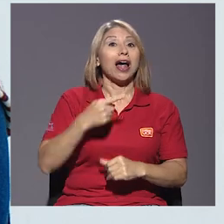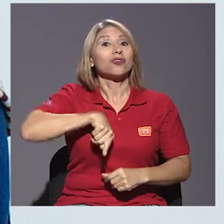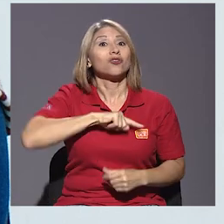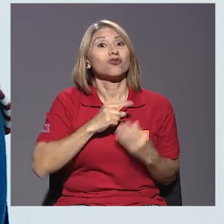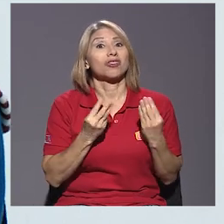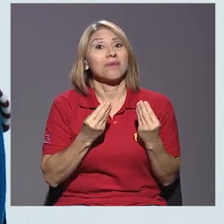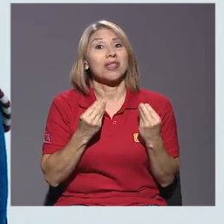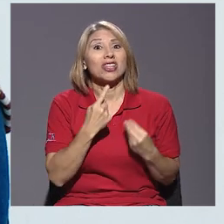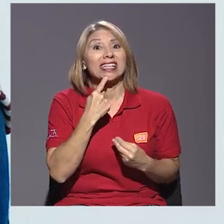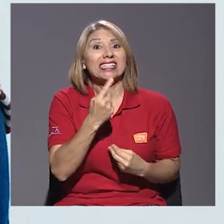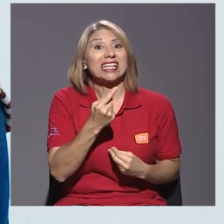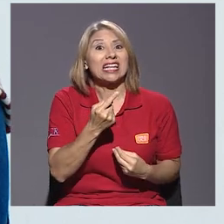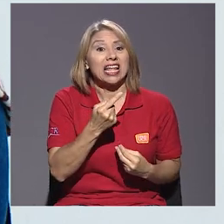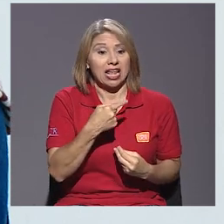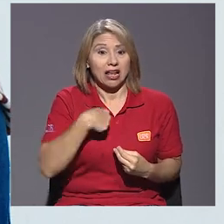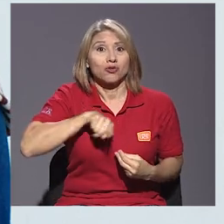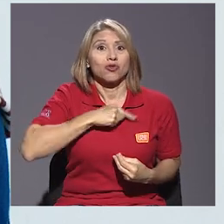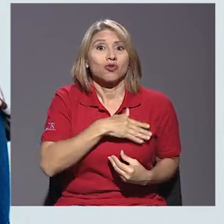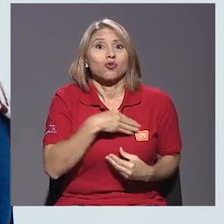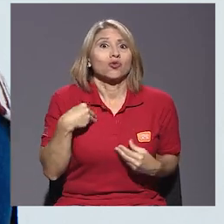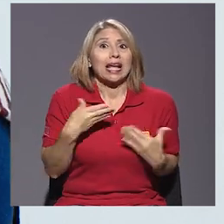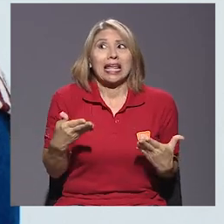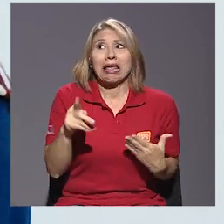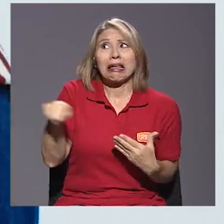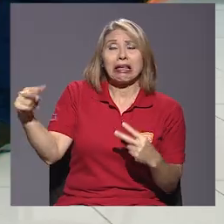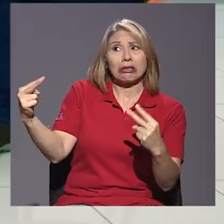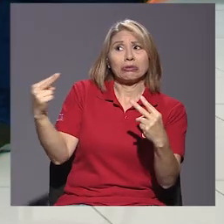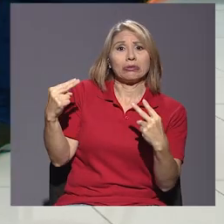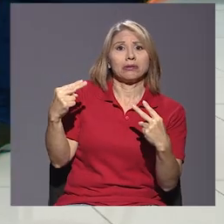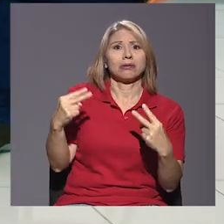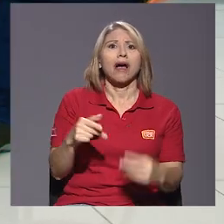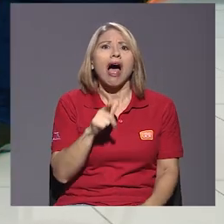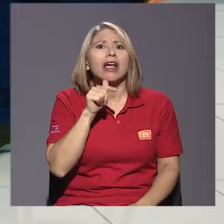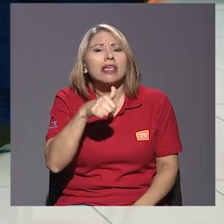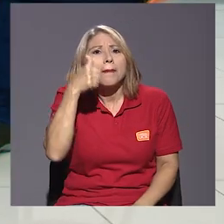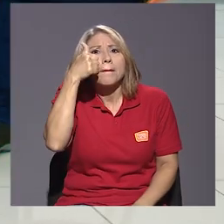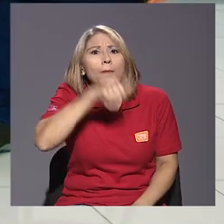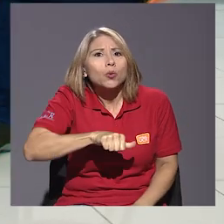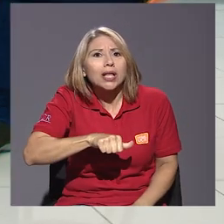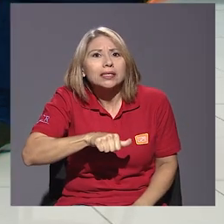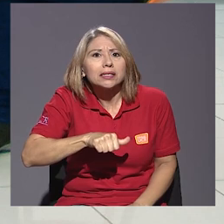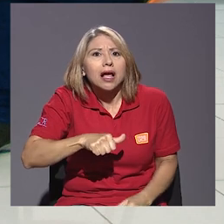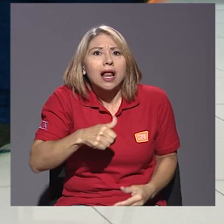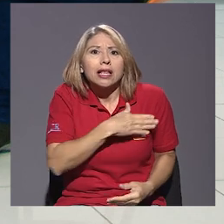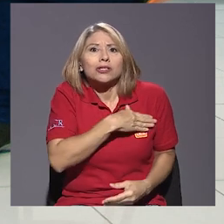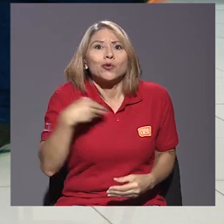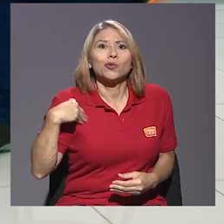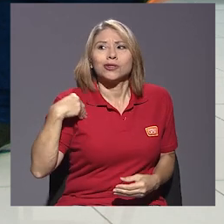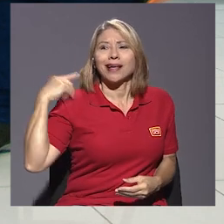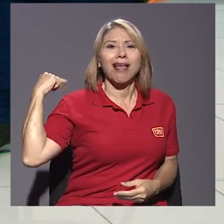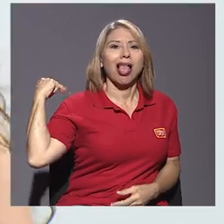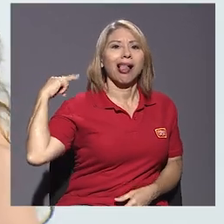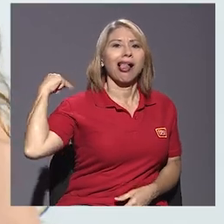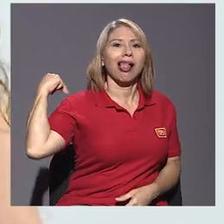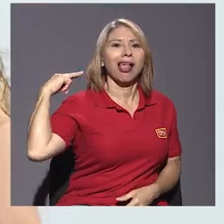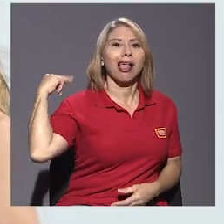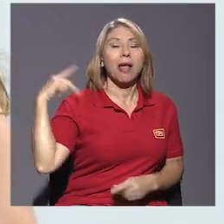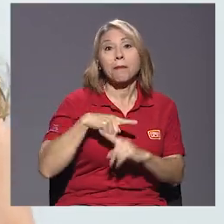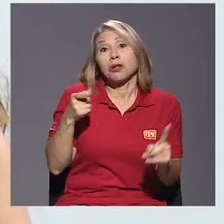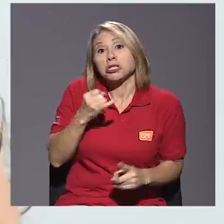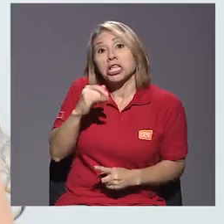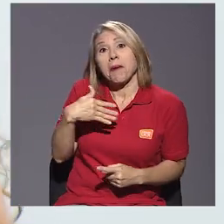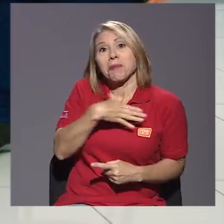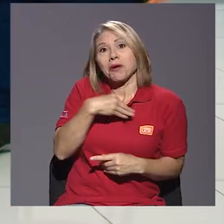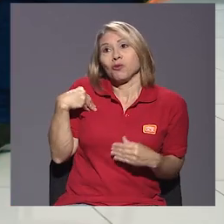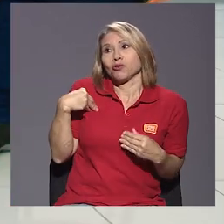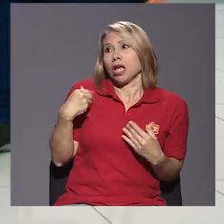nos gusta y sentirnos raros cosas, como bichos raros. Porque puede ser que se dice, a quién putas le gusta que le chope la espalda. Pero si a mí me gusta, yo no